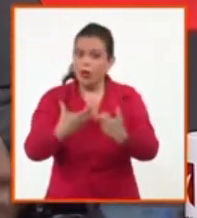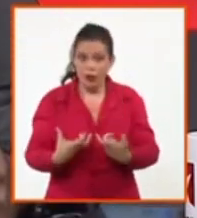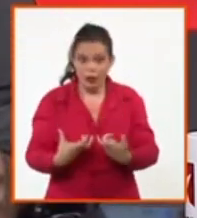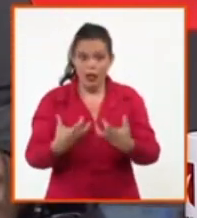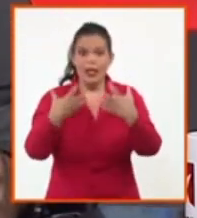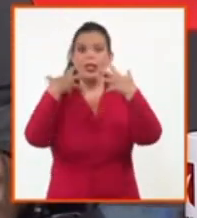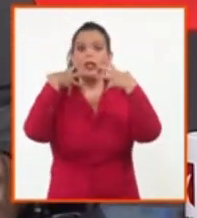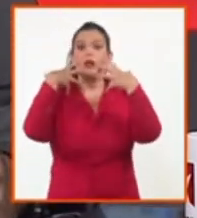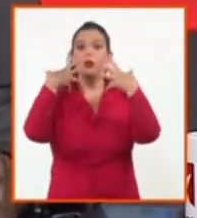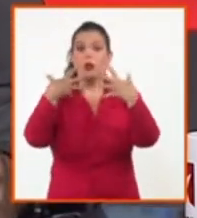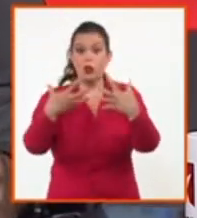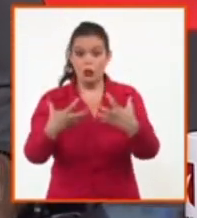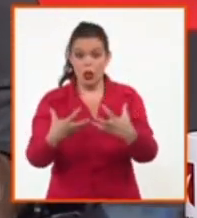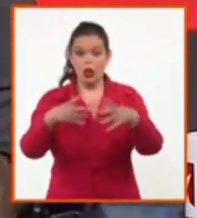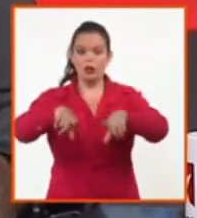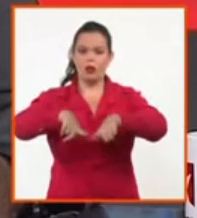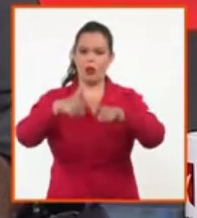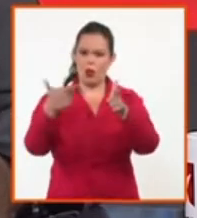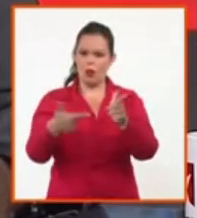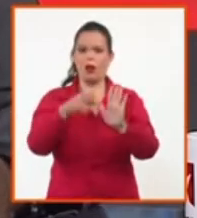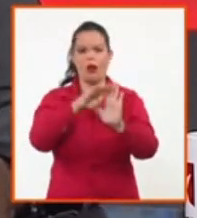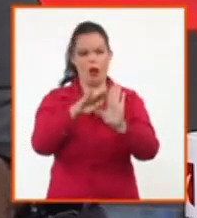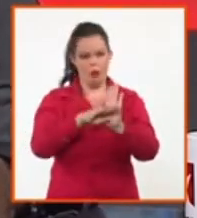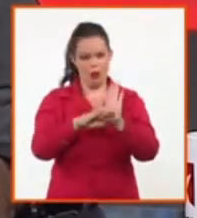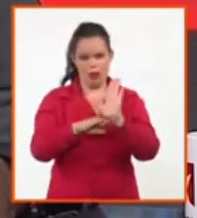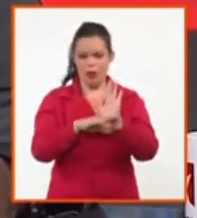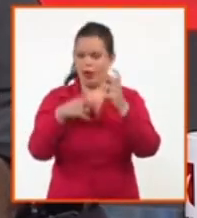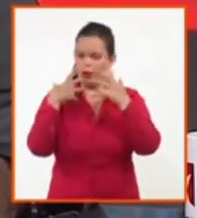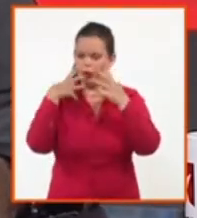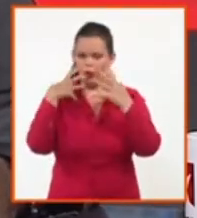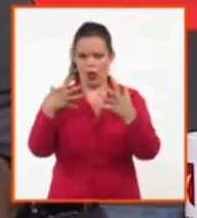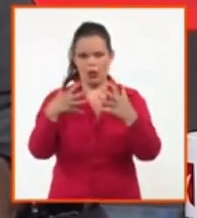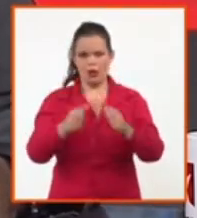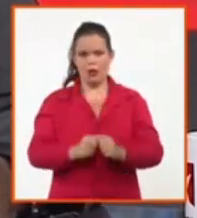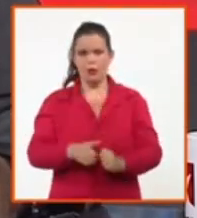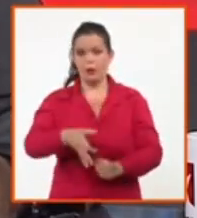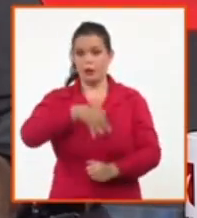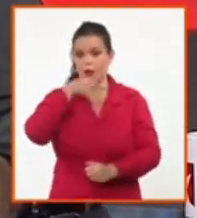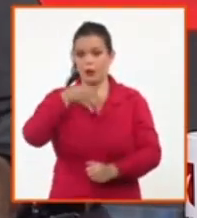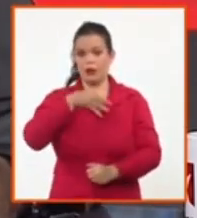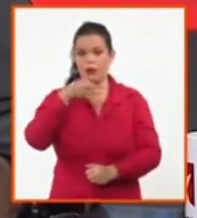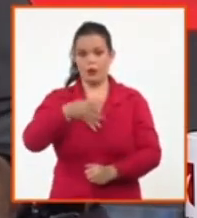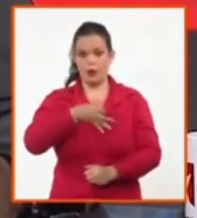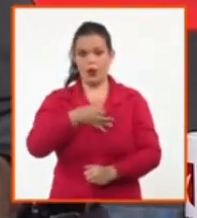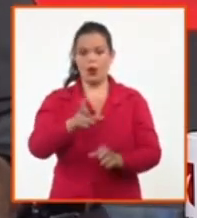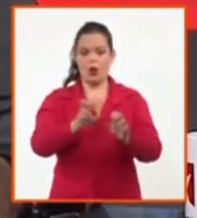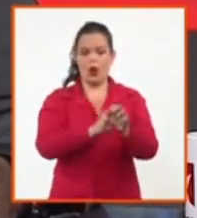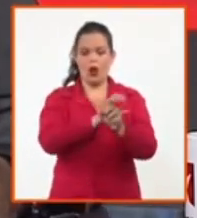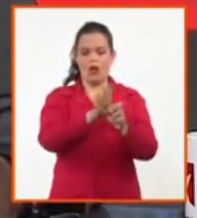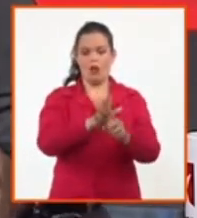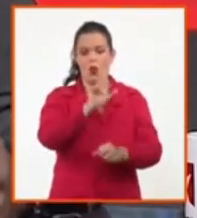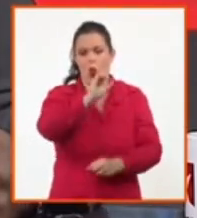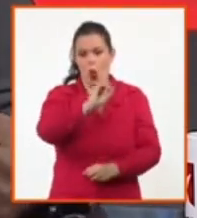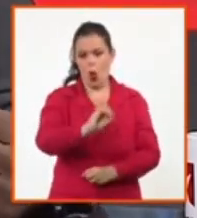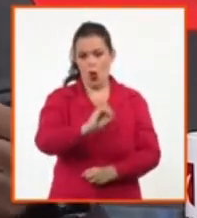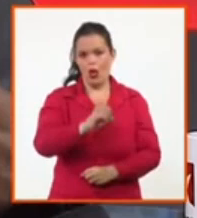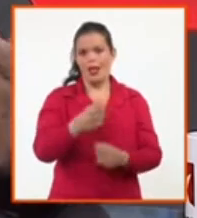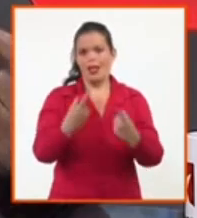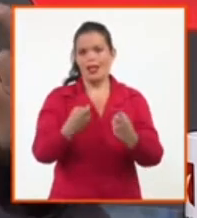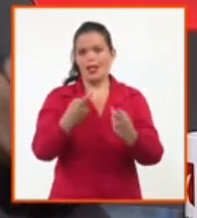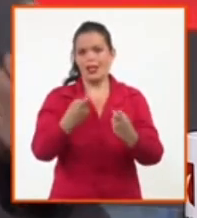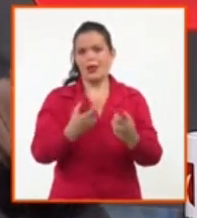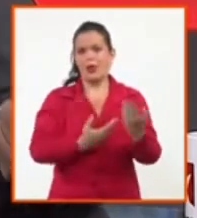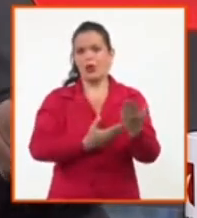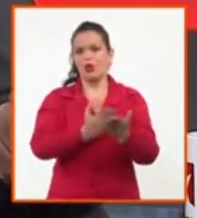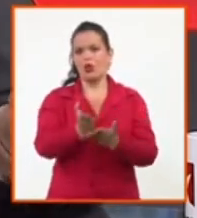que cambia las reglas de juego. Con respecto a Omicron, tenemos que seguir en los próximos días, tenemos que conocer en primer lugar